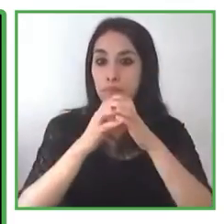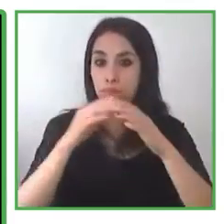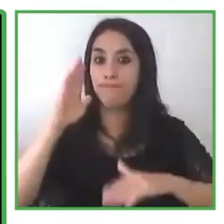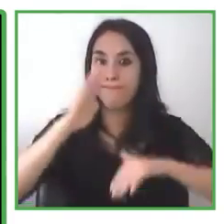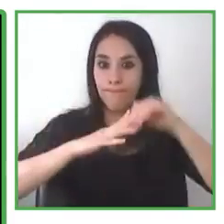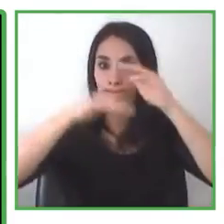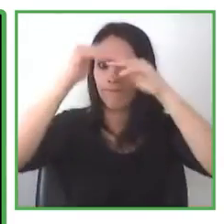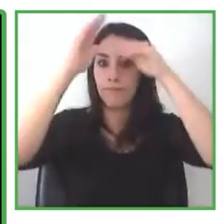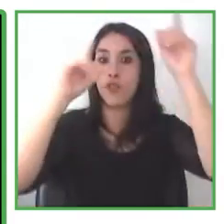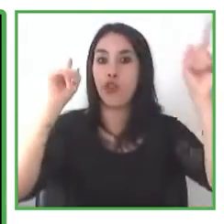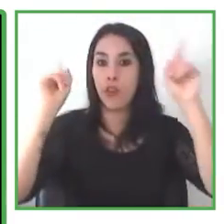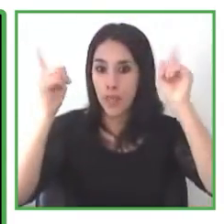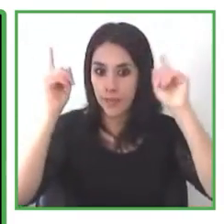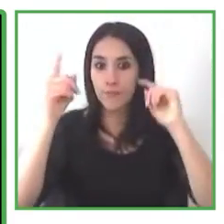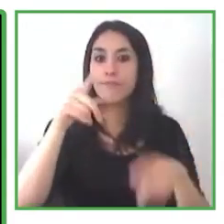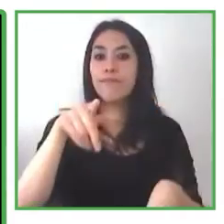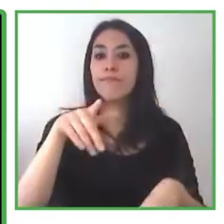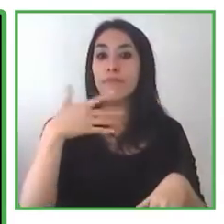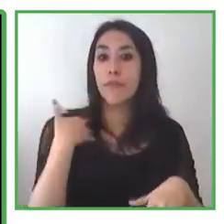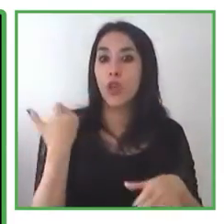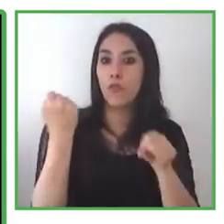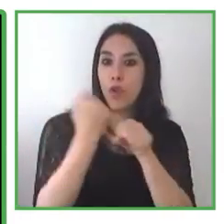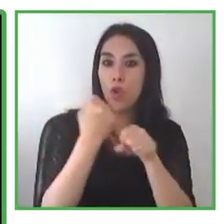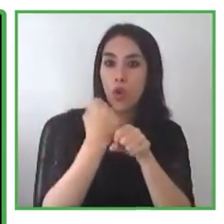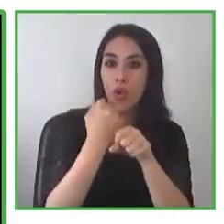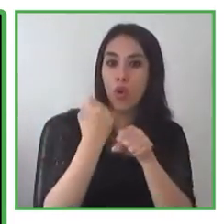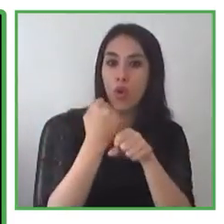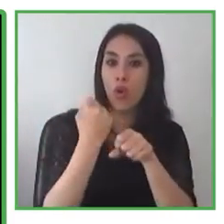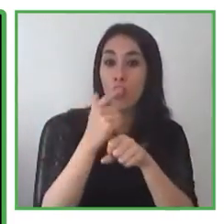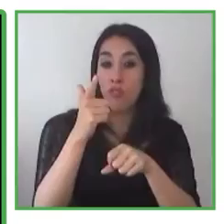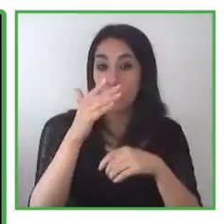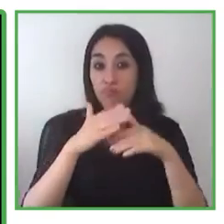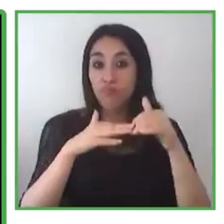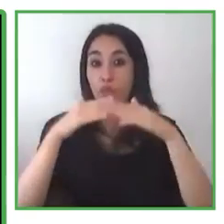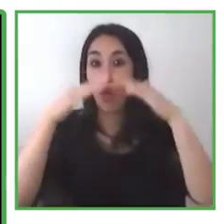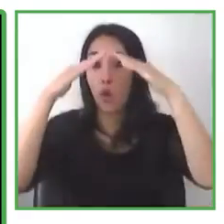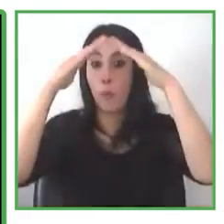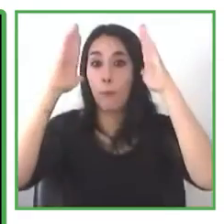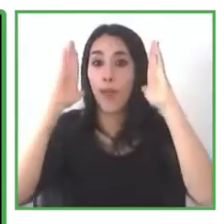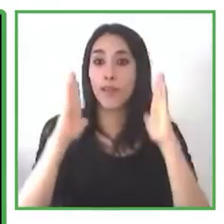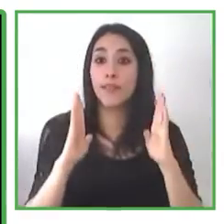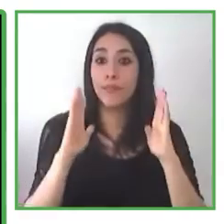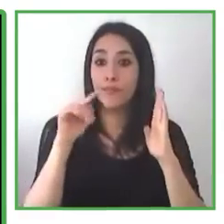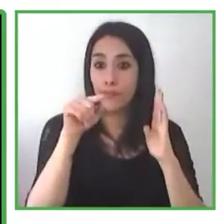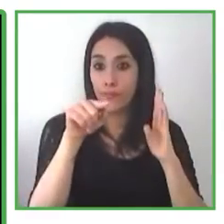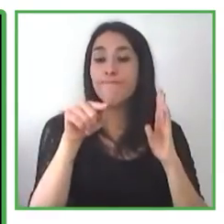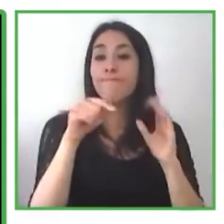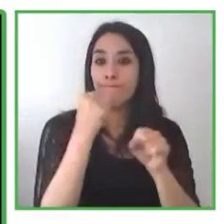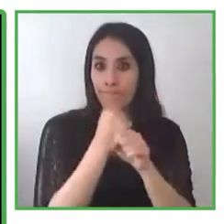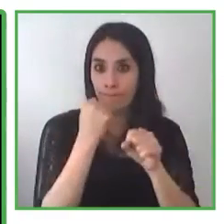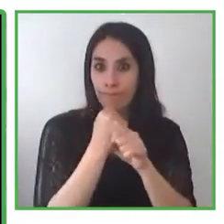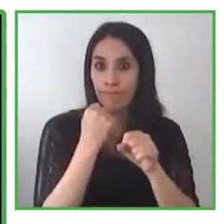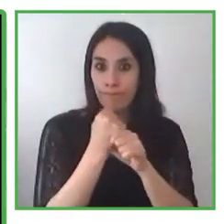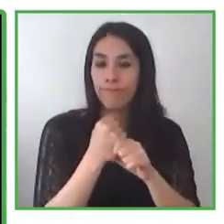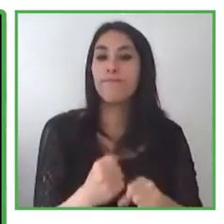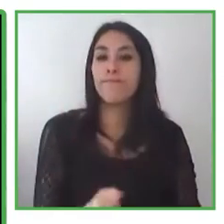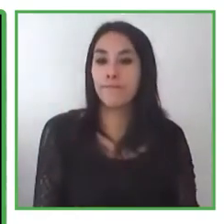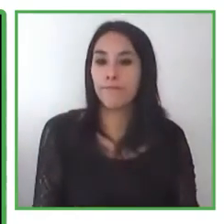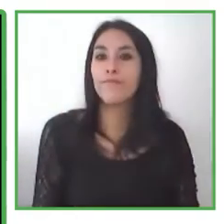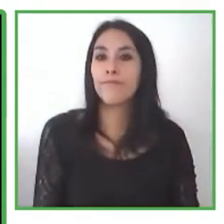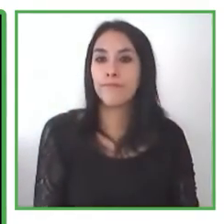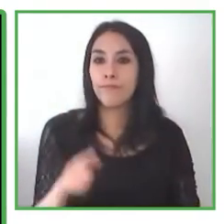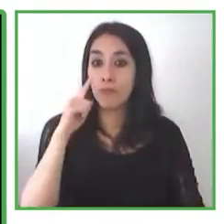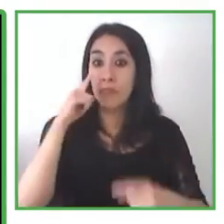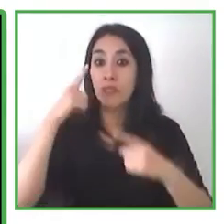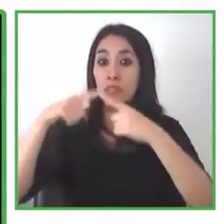Ahora estamos ejecutando una labor de colocar unas carpas, velas para